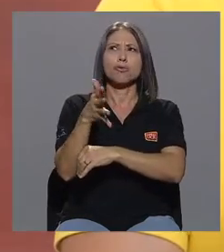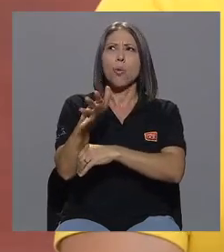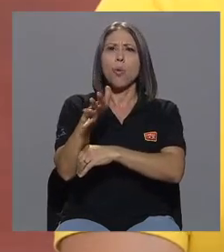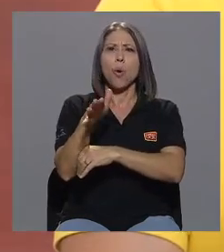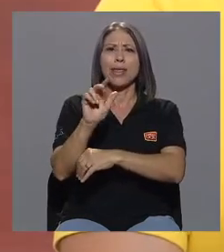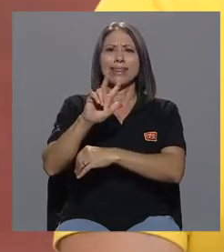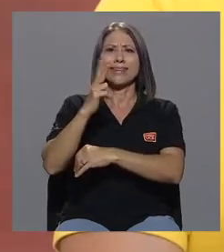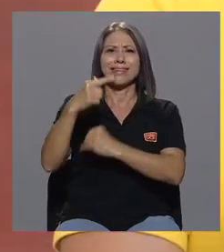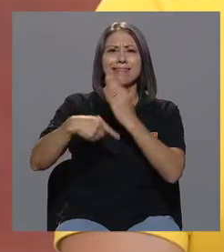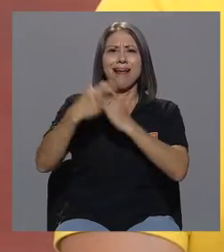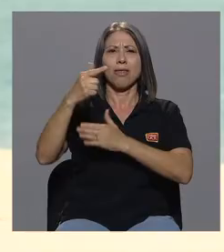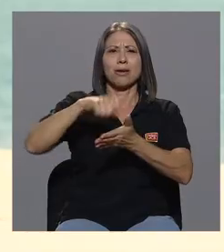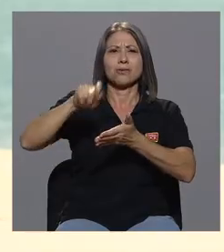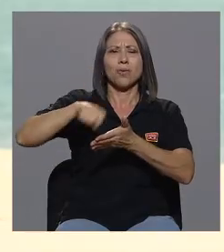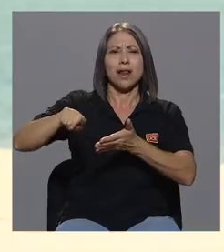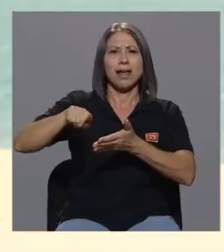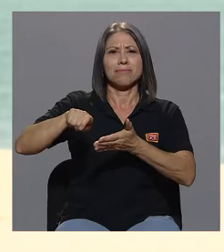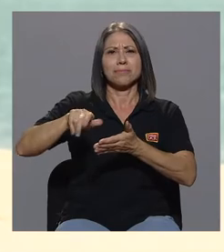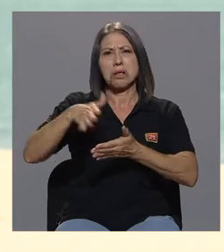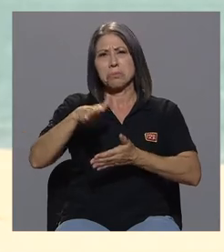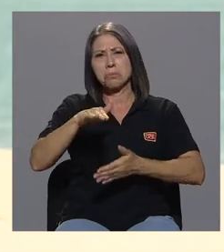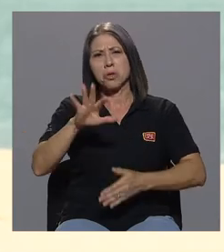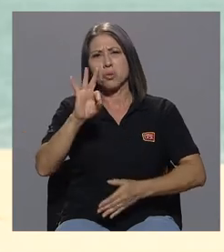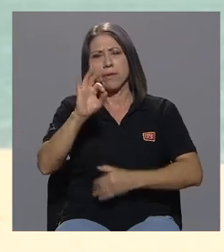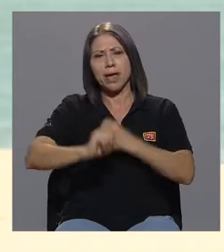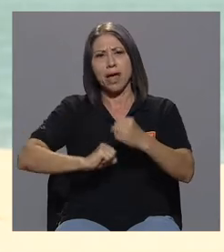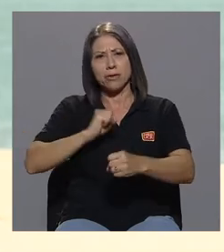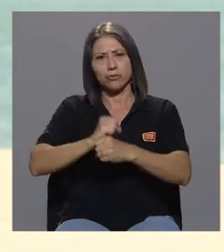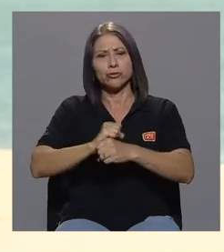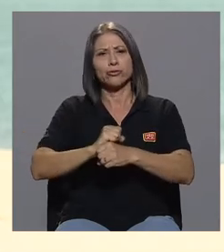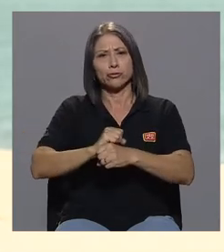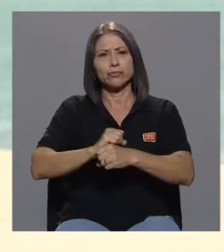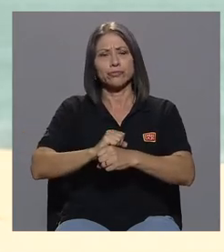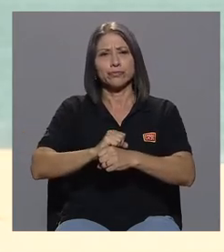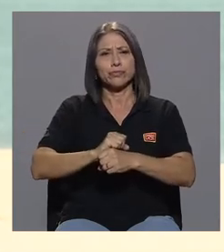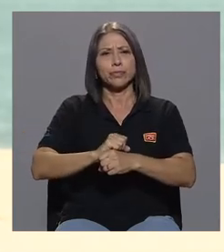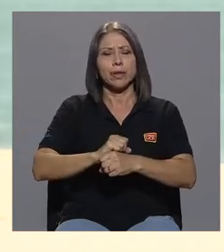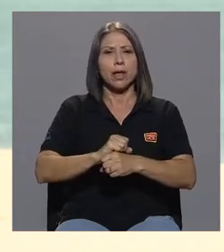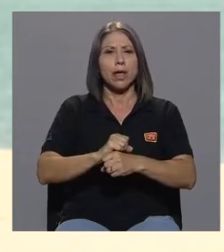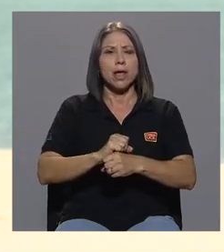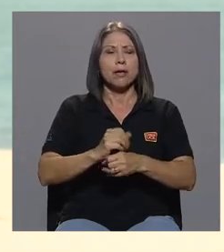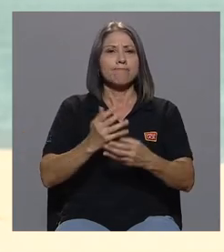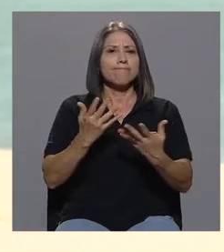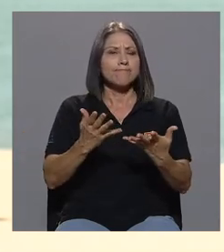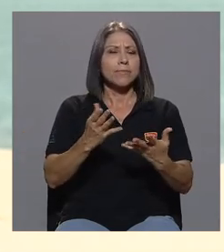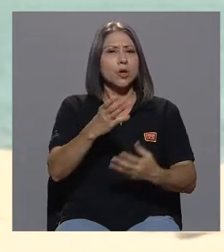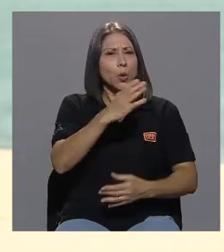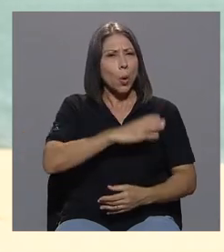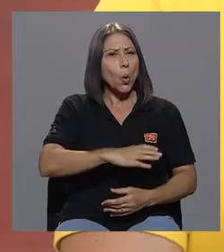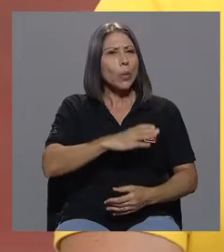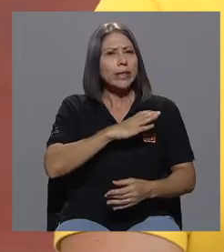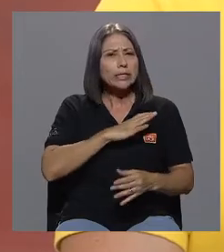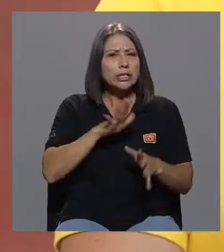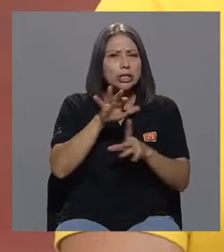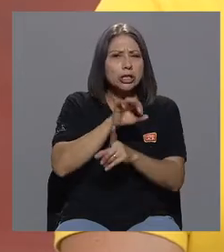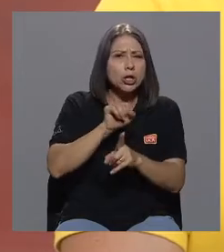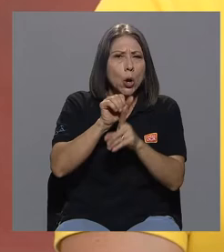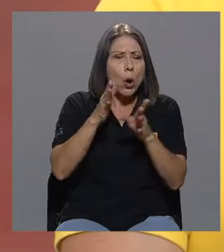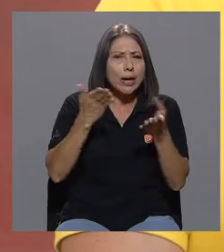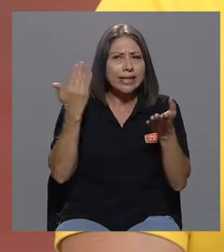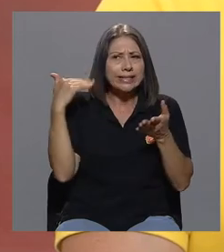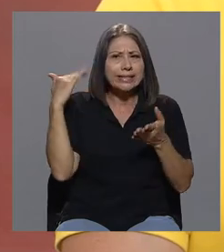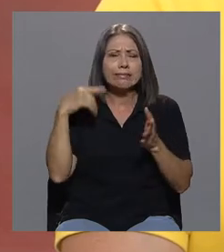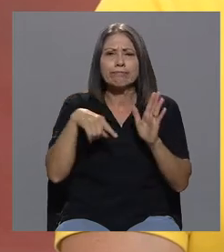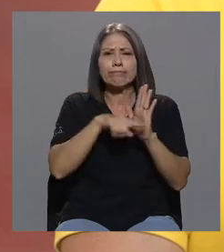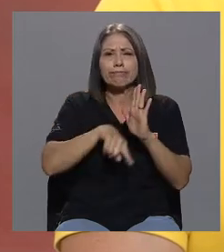Tenía aproximadamente como nueve años. Las condiciones eran muy desfavorables, las condiciones